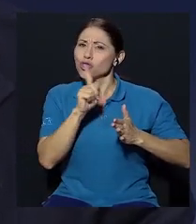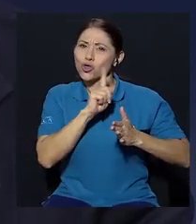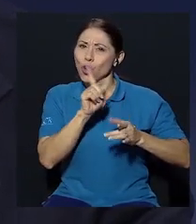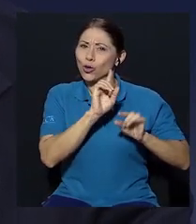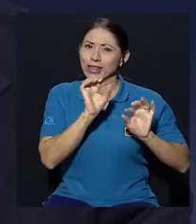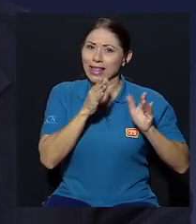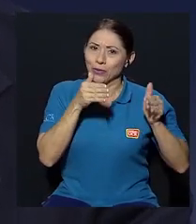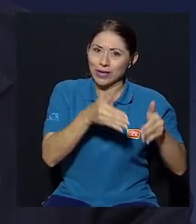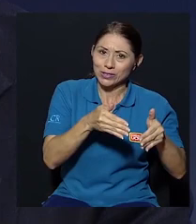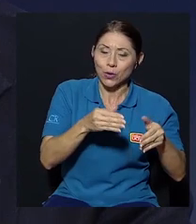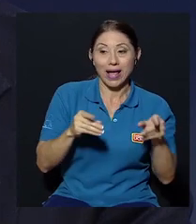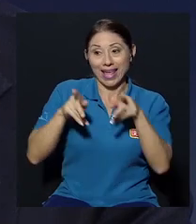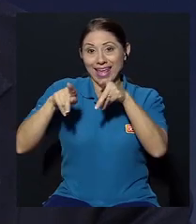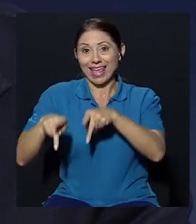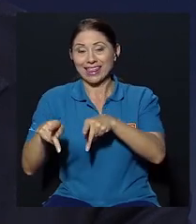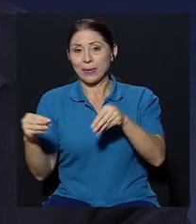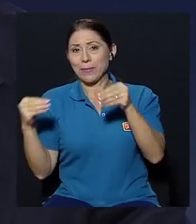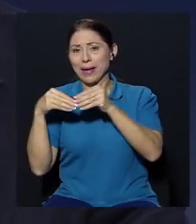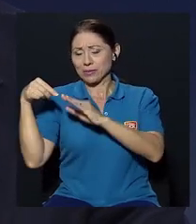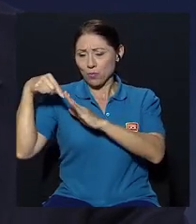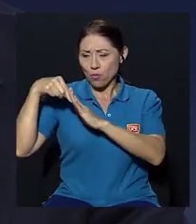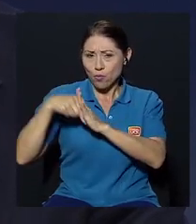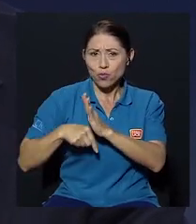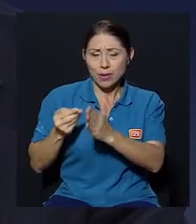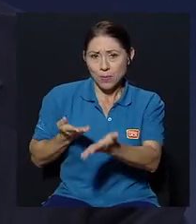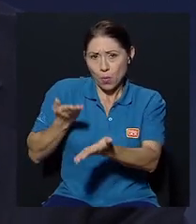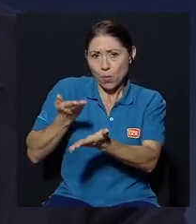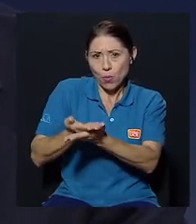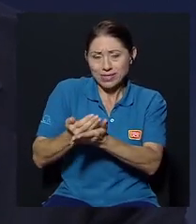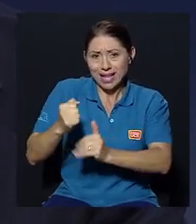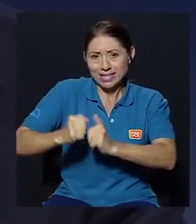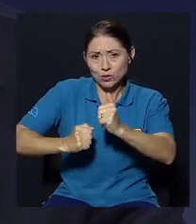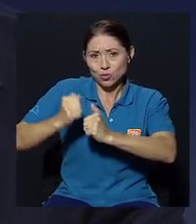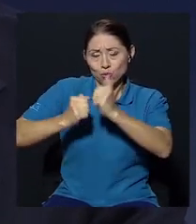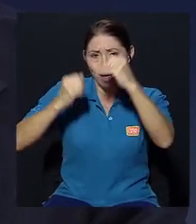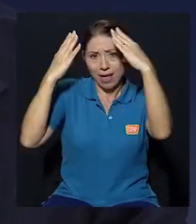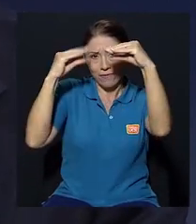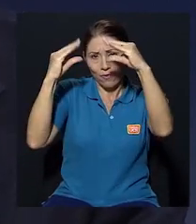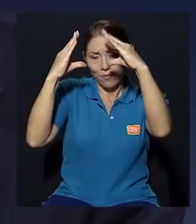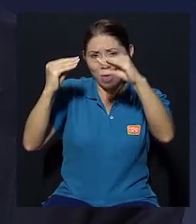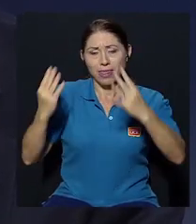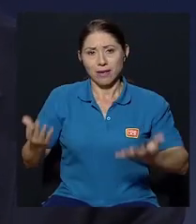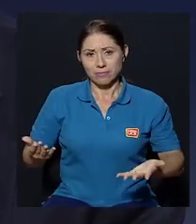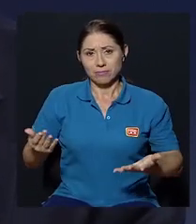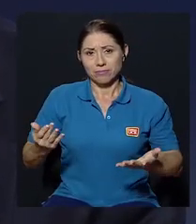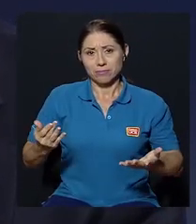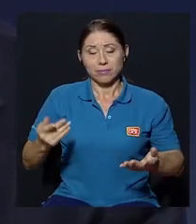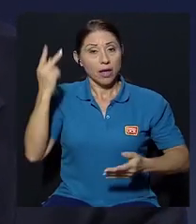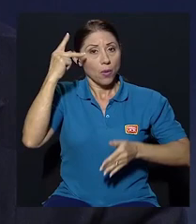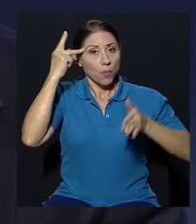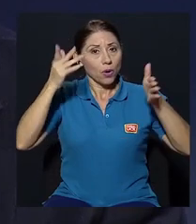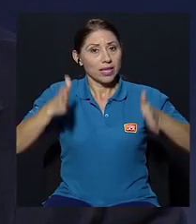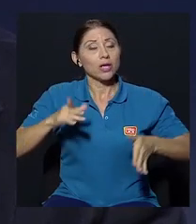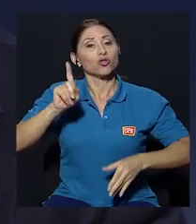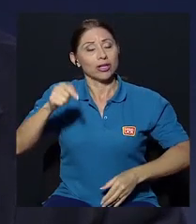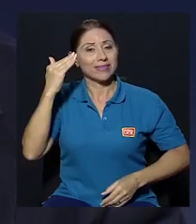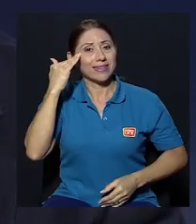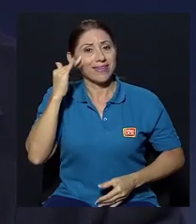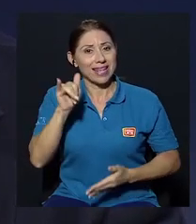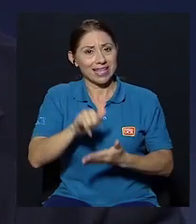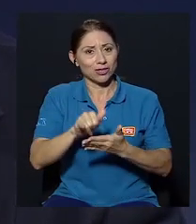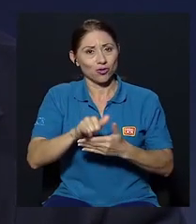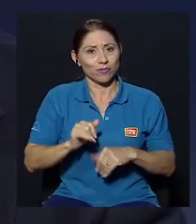beligerante y más profunda en la propuesta estructurada e informada y